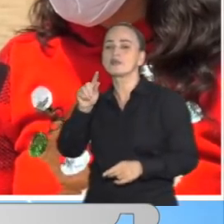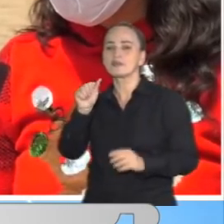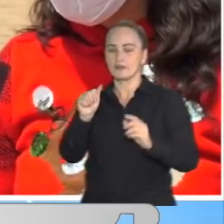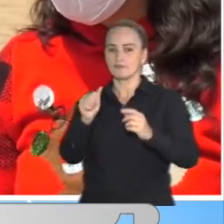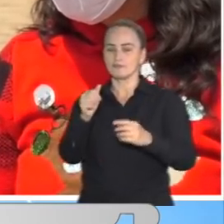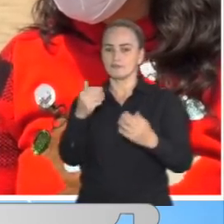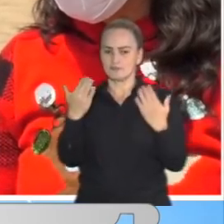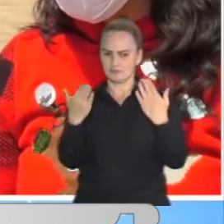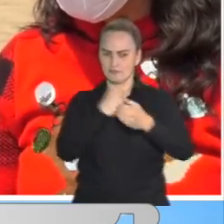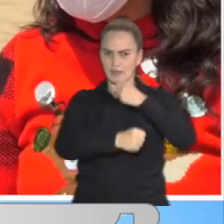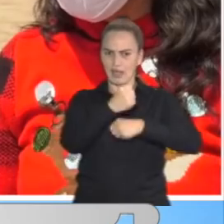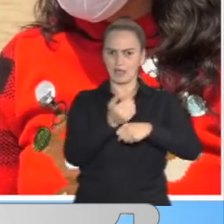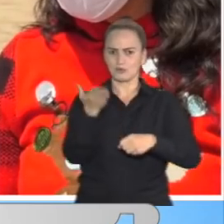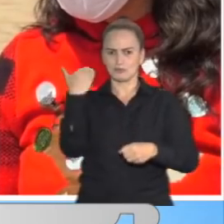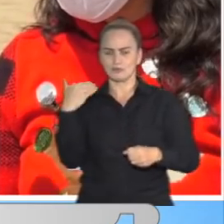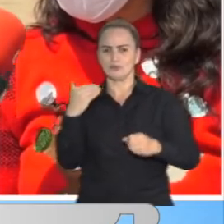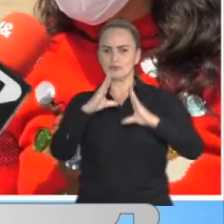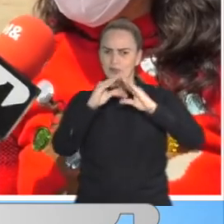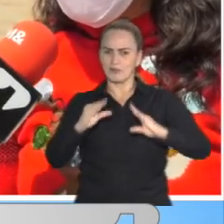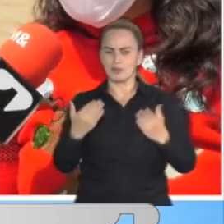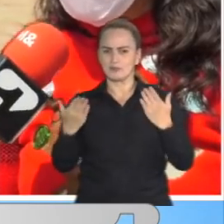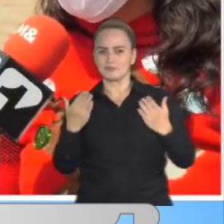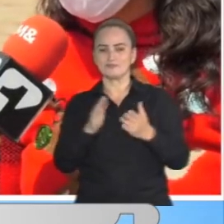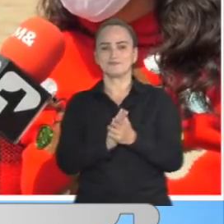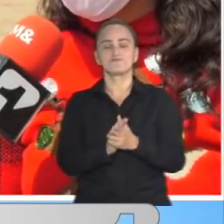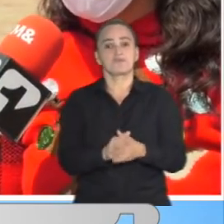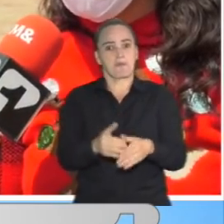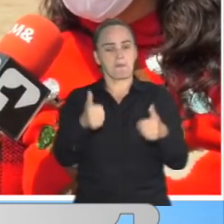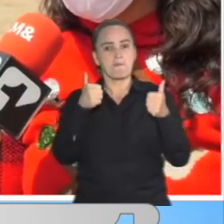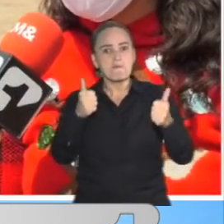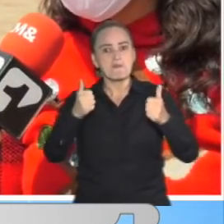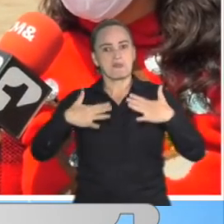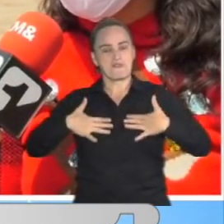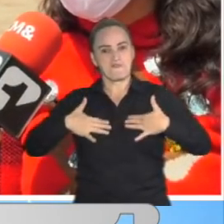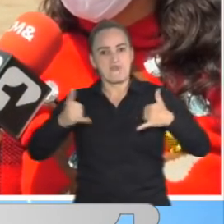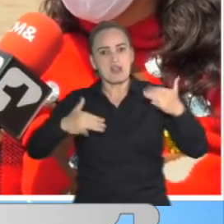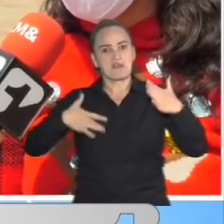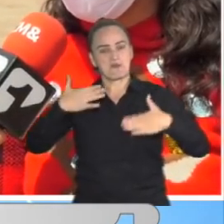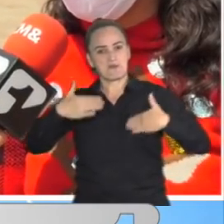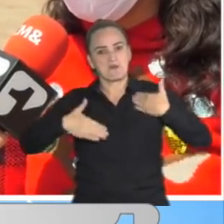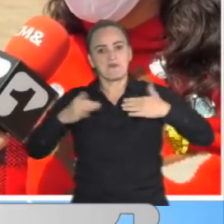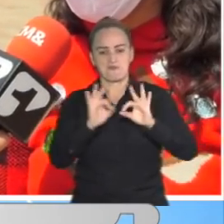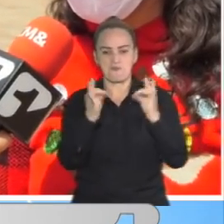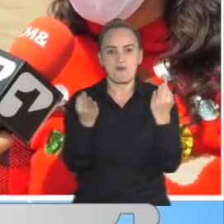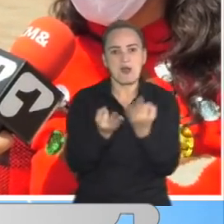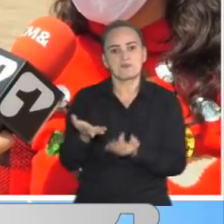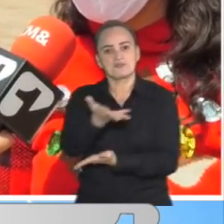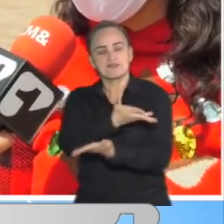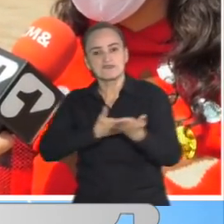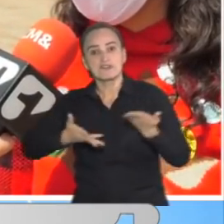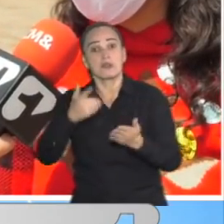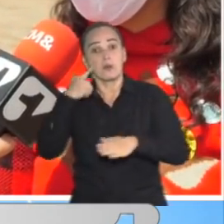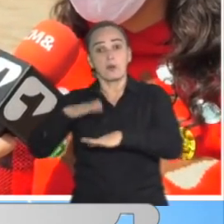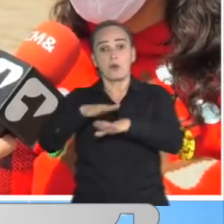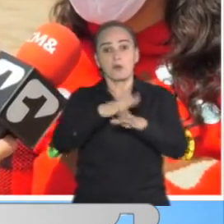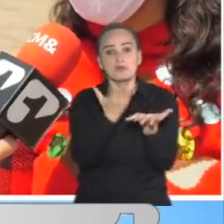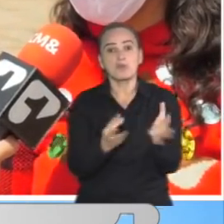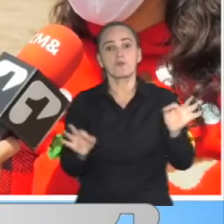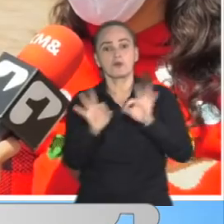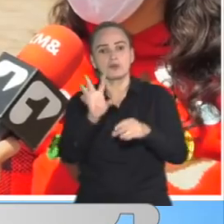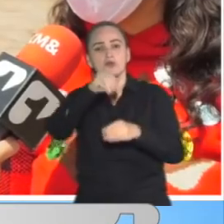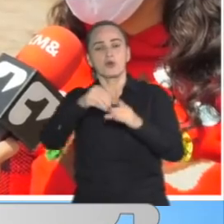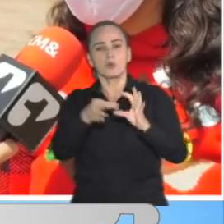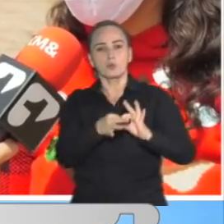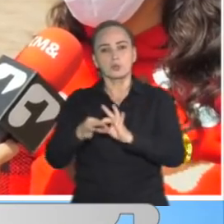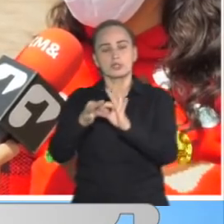comparación a otras que has vivido, cómo ha sido? Ha sido muy feliz, ha sido en familia. Lo importante es estar en familia,